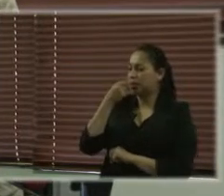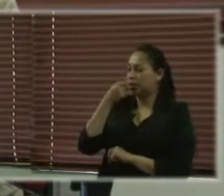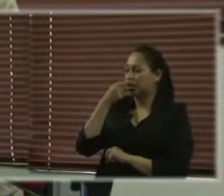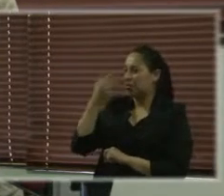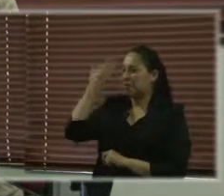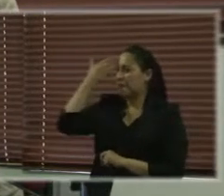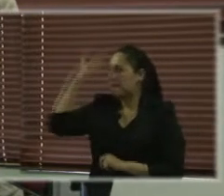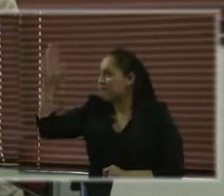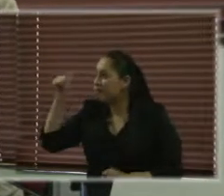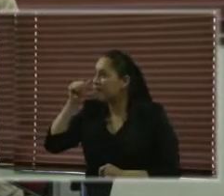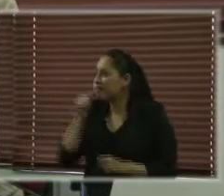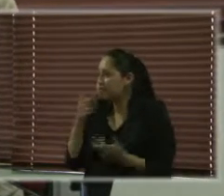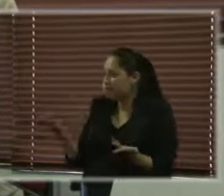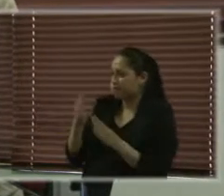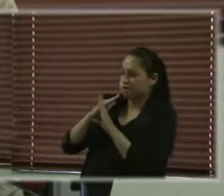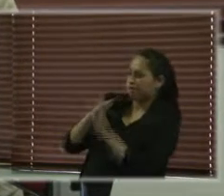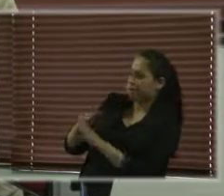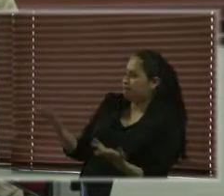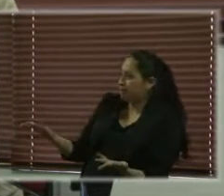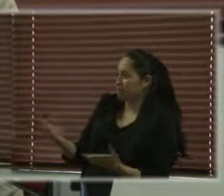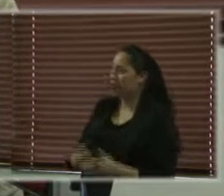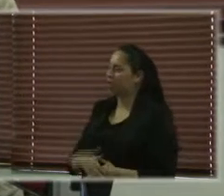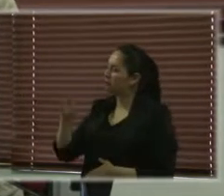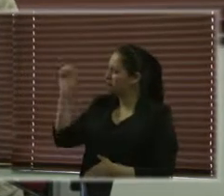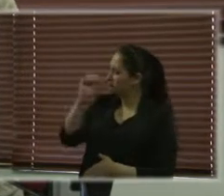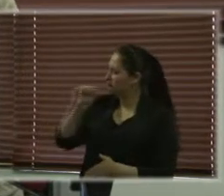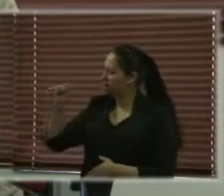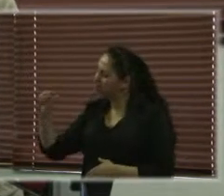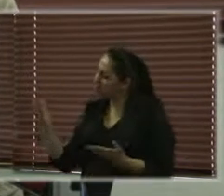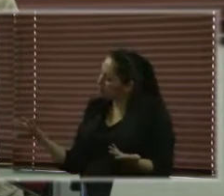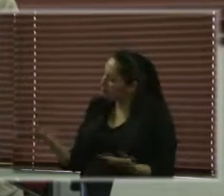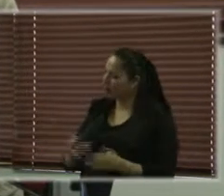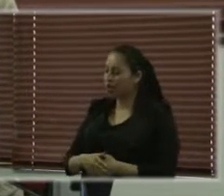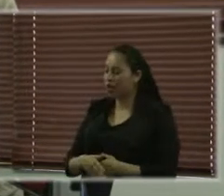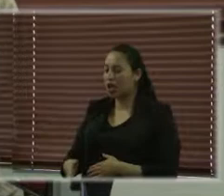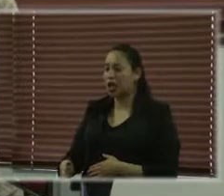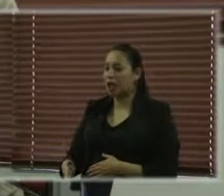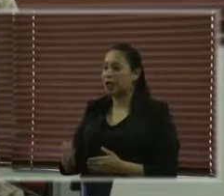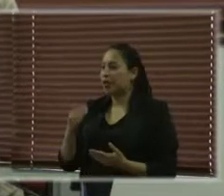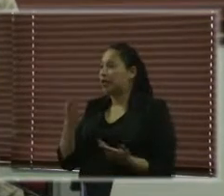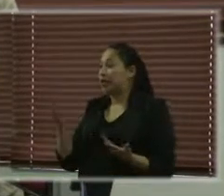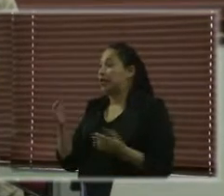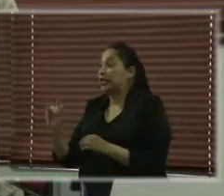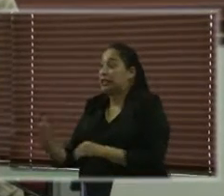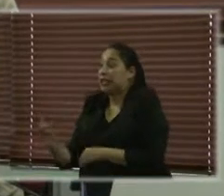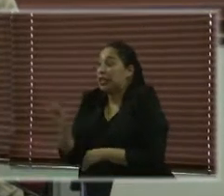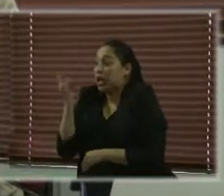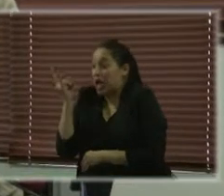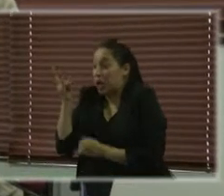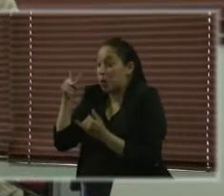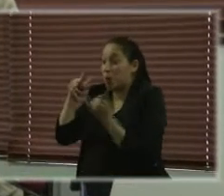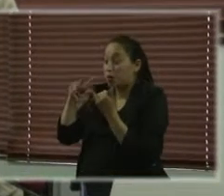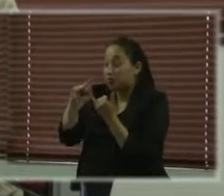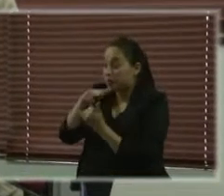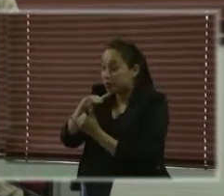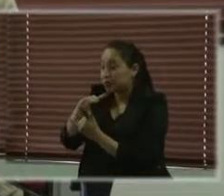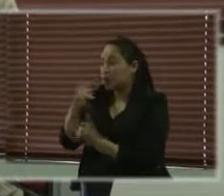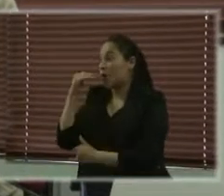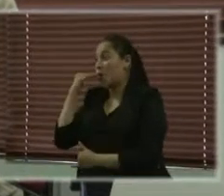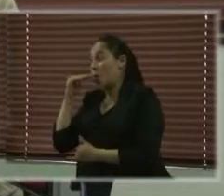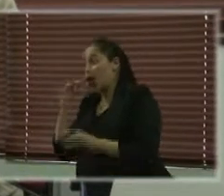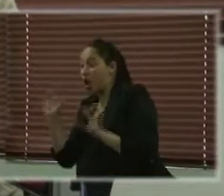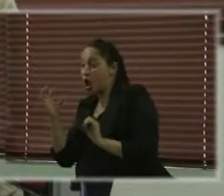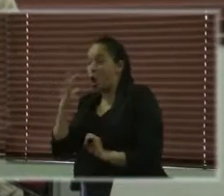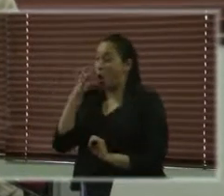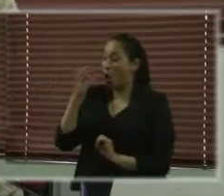conocido aún de casos en donde se ha esterilizado alguna de las mujeres o alguno de los hombres, pero sí de